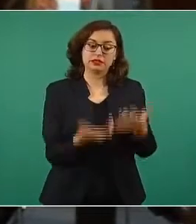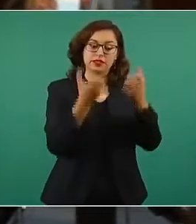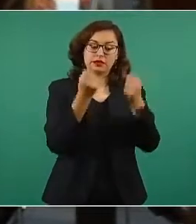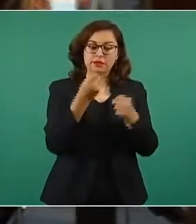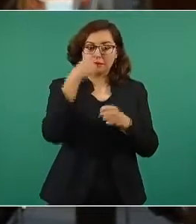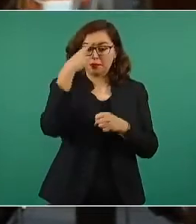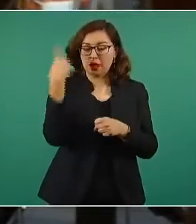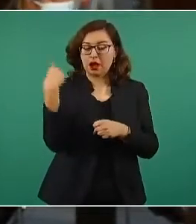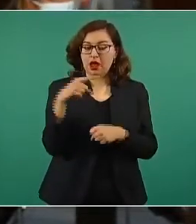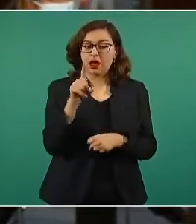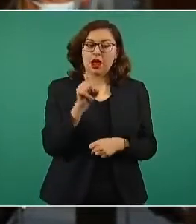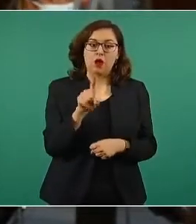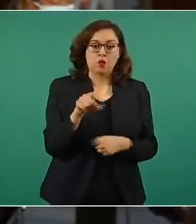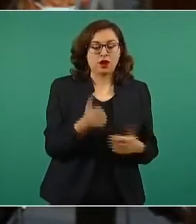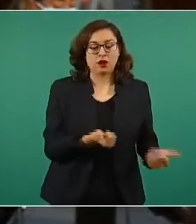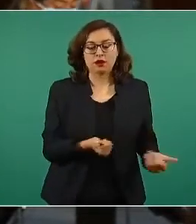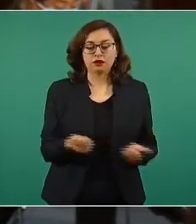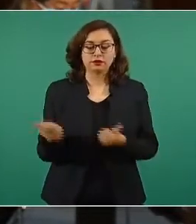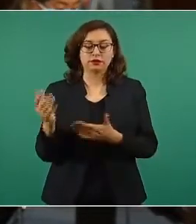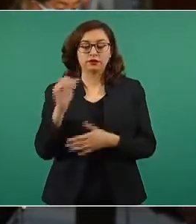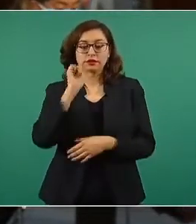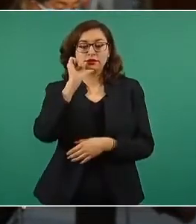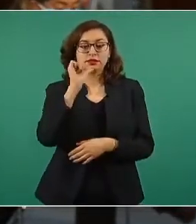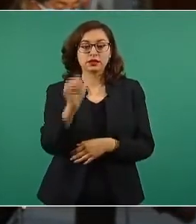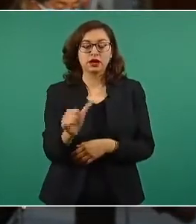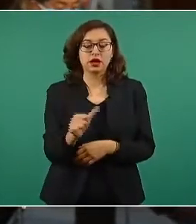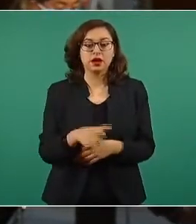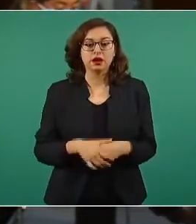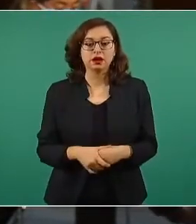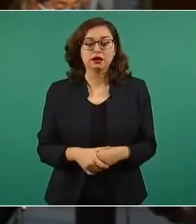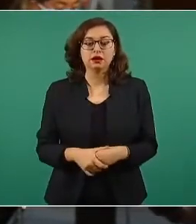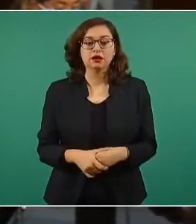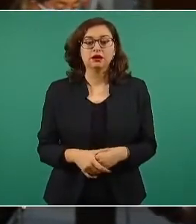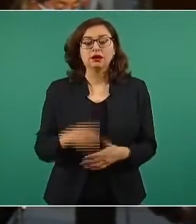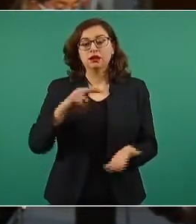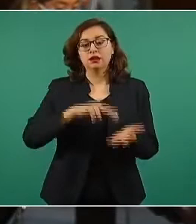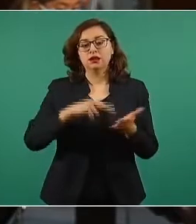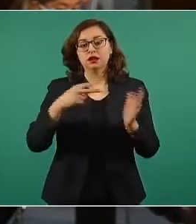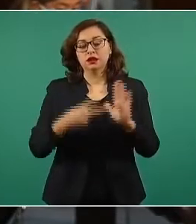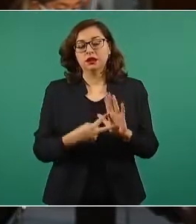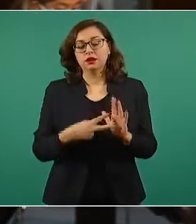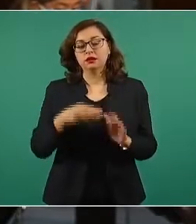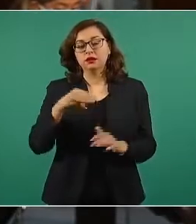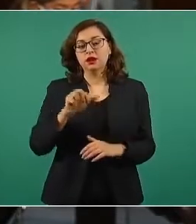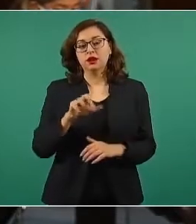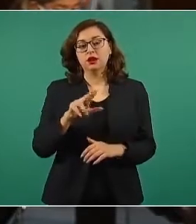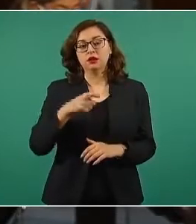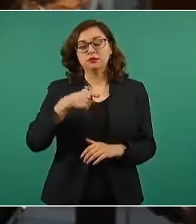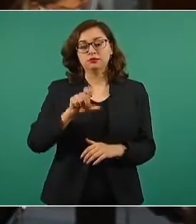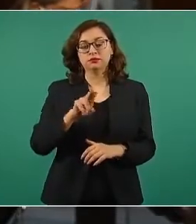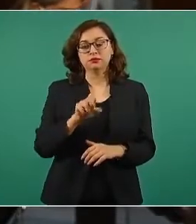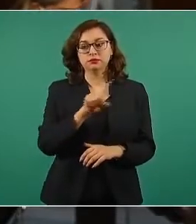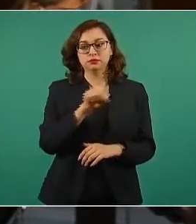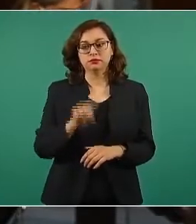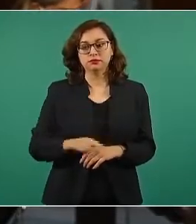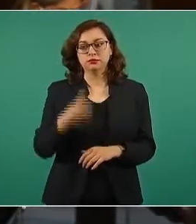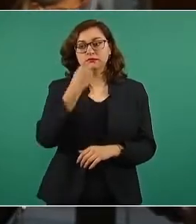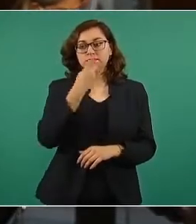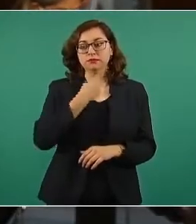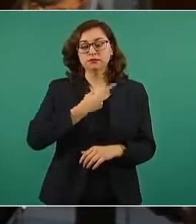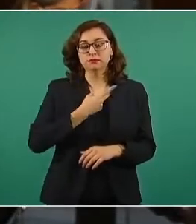altos de Jalisco. Lo que me dice el ingeniero Márquez es que están de acuerdo que